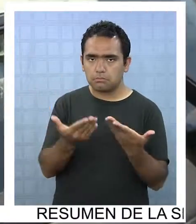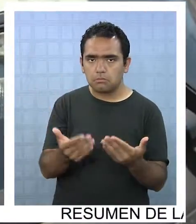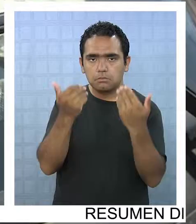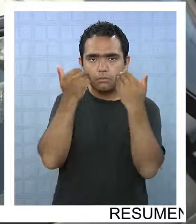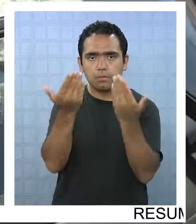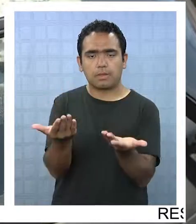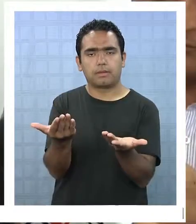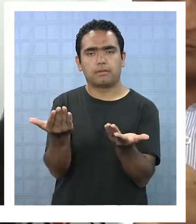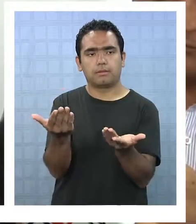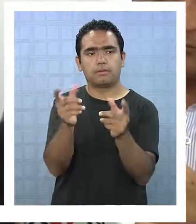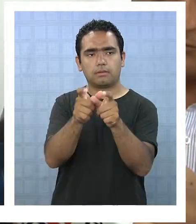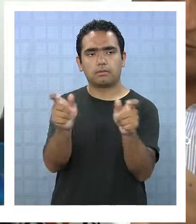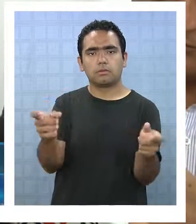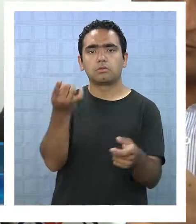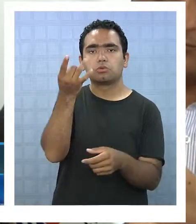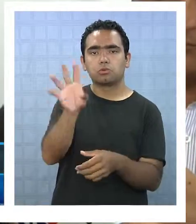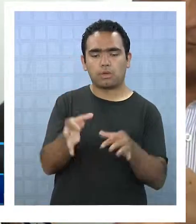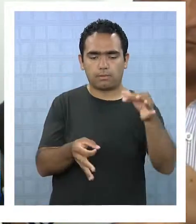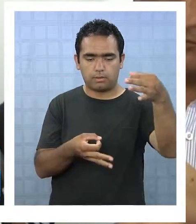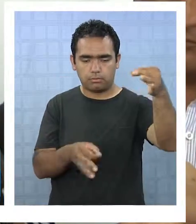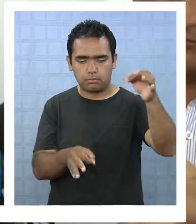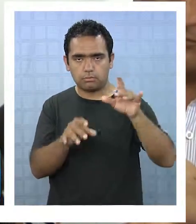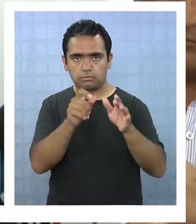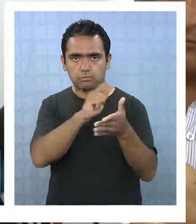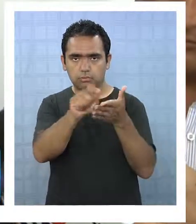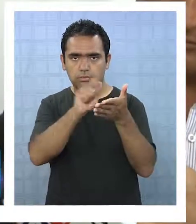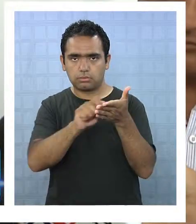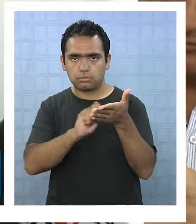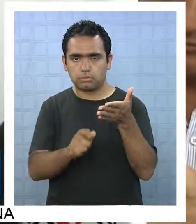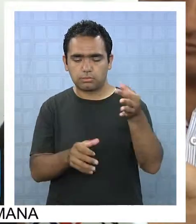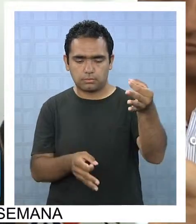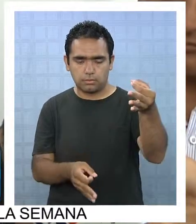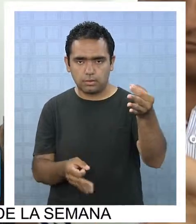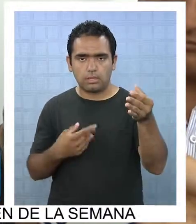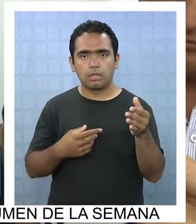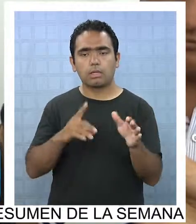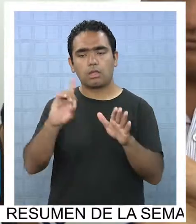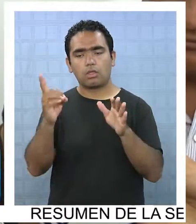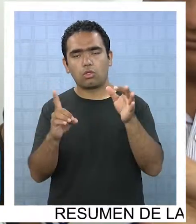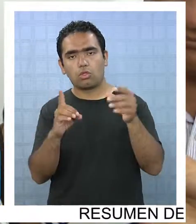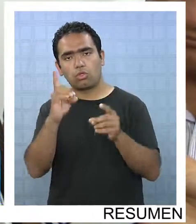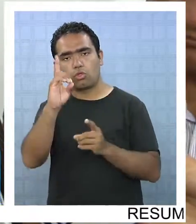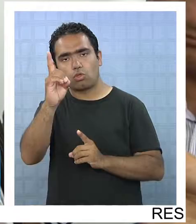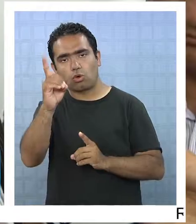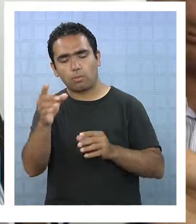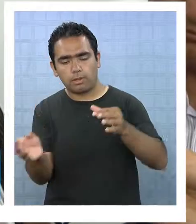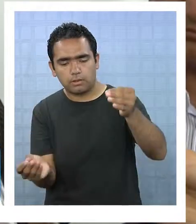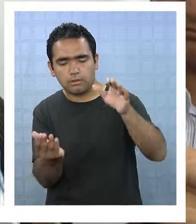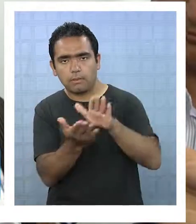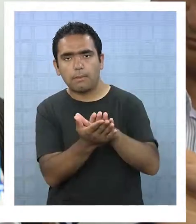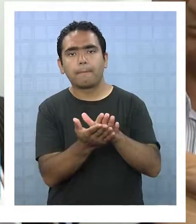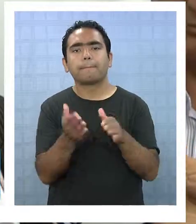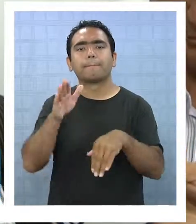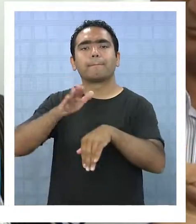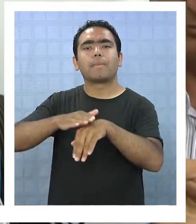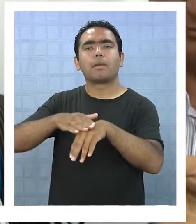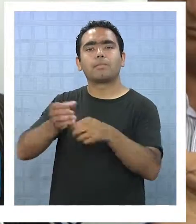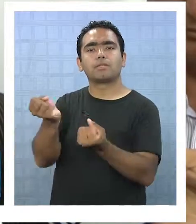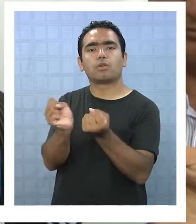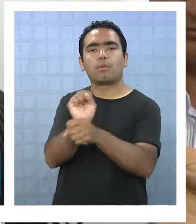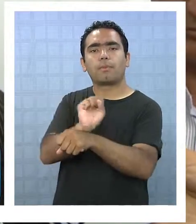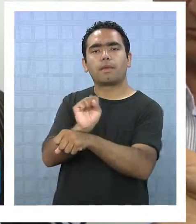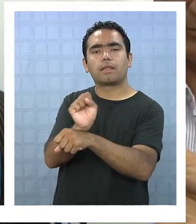Hay que llenar un formulario y adicionalmente acompañar dos documentos del vehículo que son el permiso de circulación y